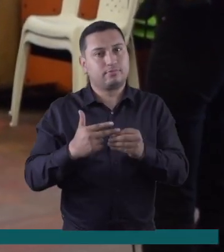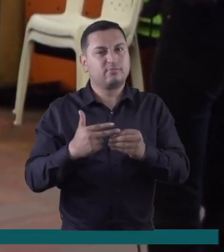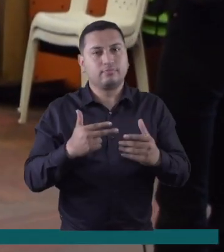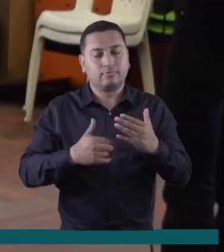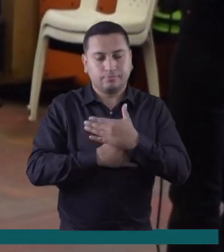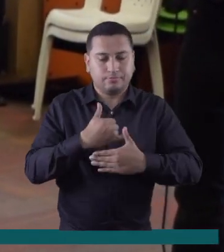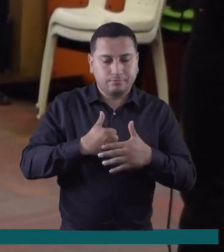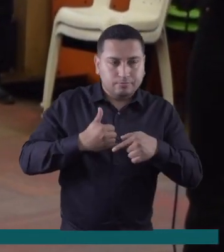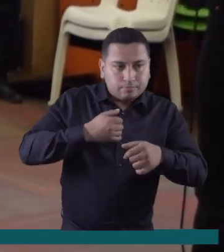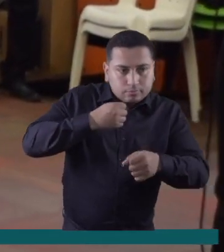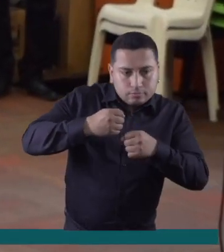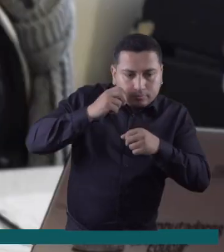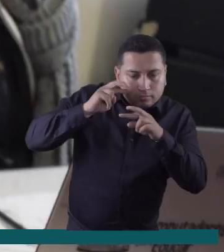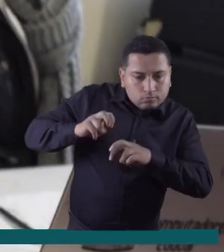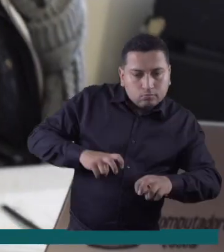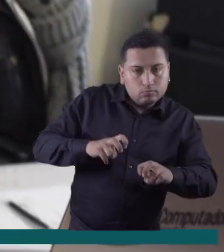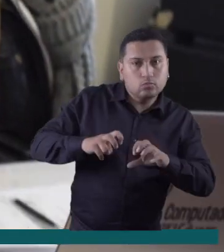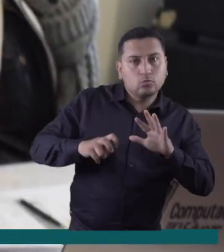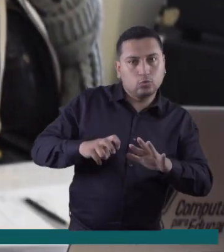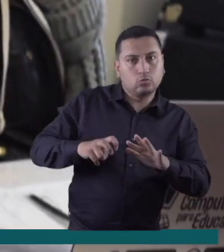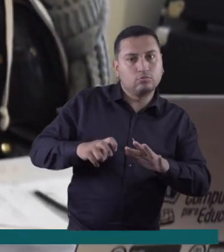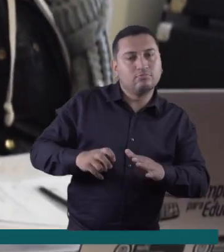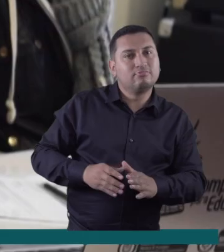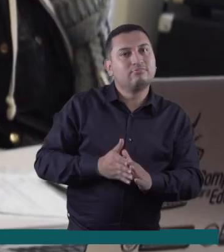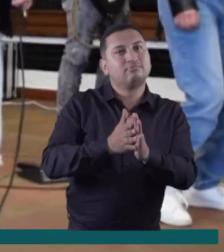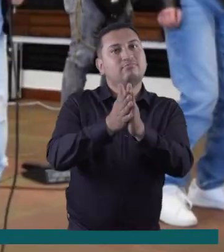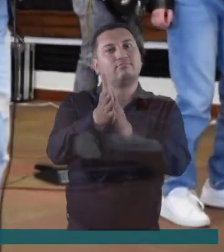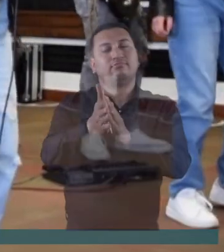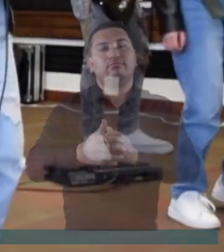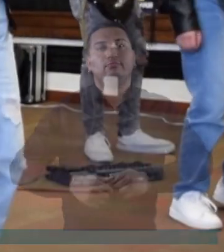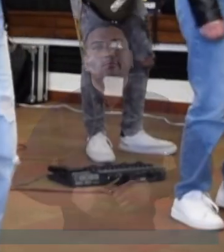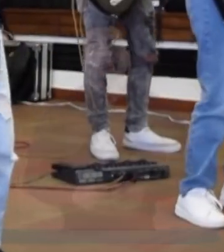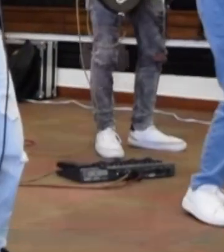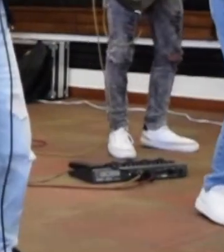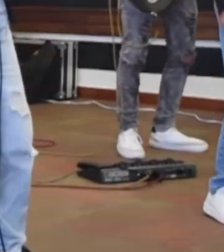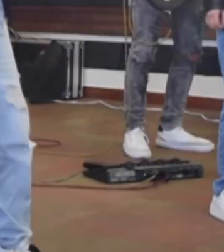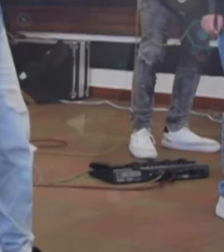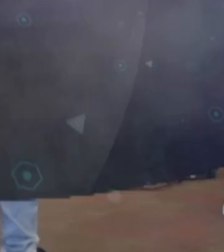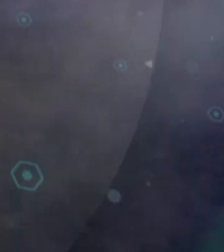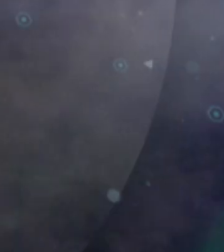Estoy más en Enlace 13. Periodismo a profundidad en nuestras regiones.